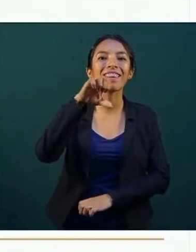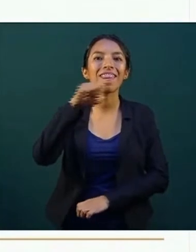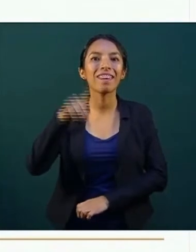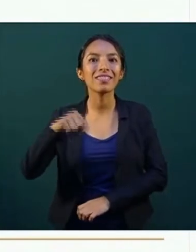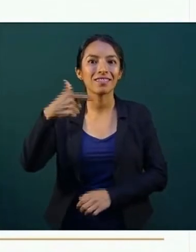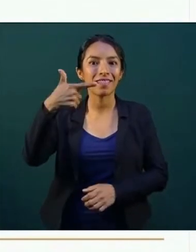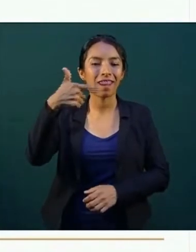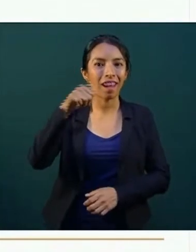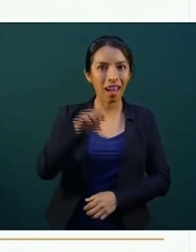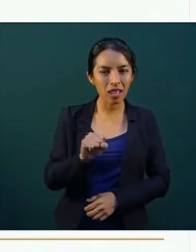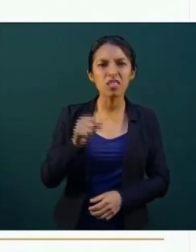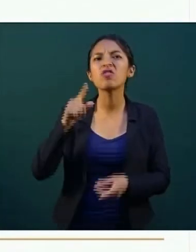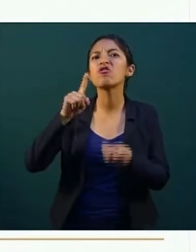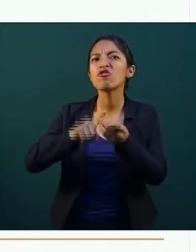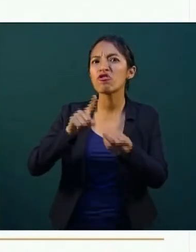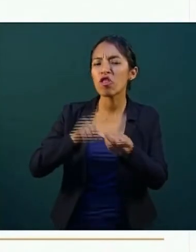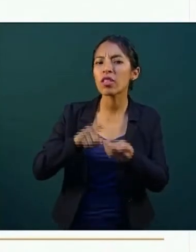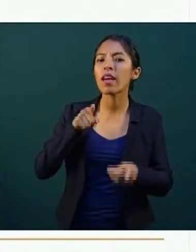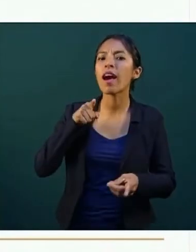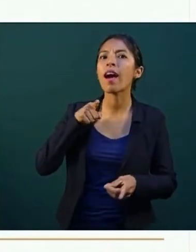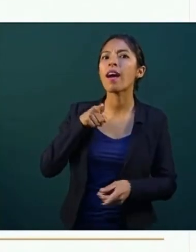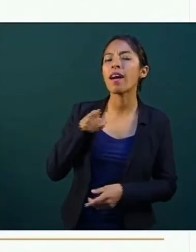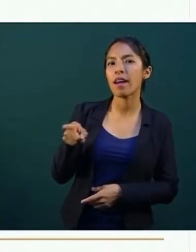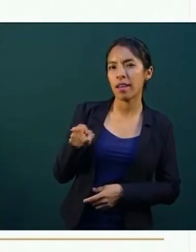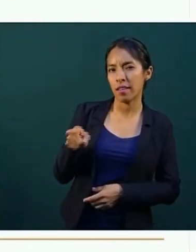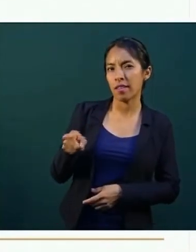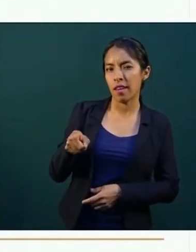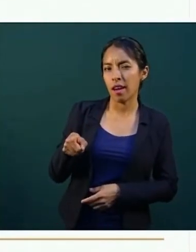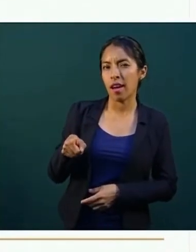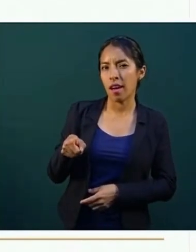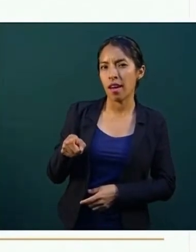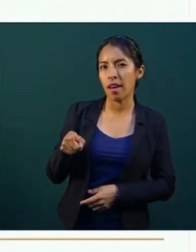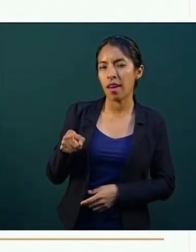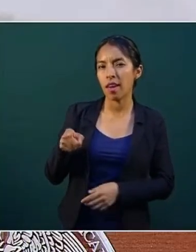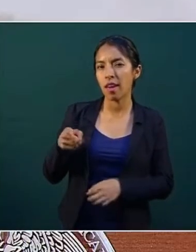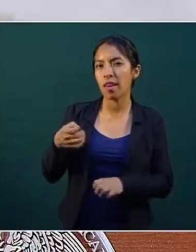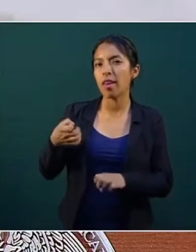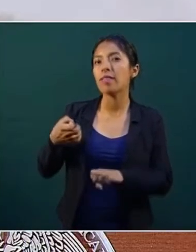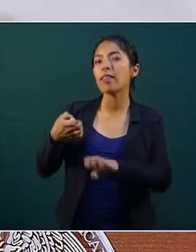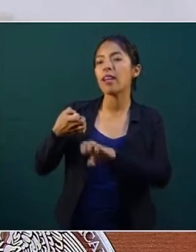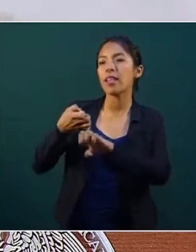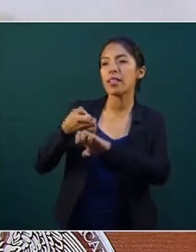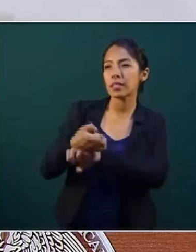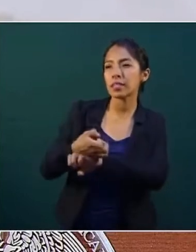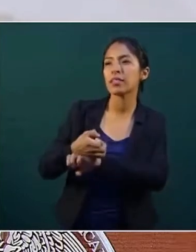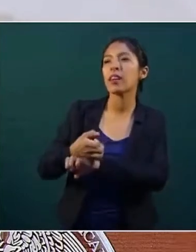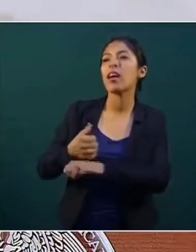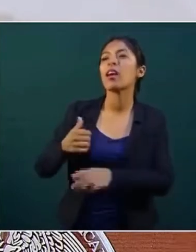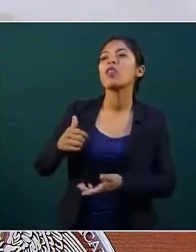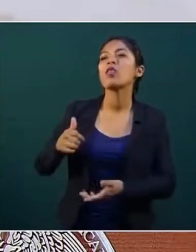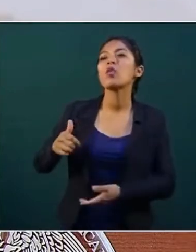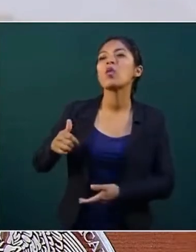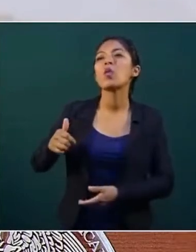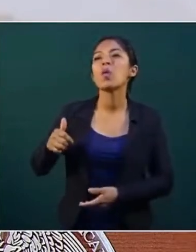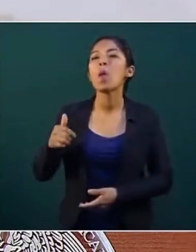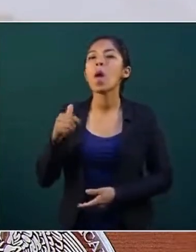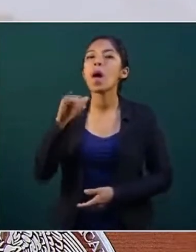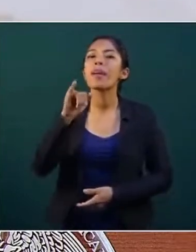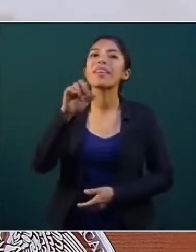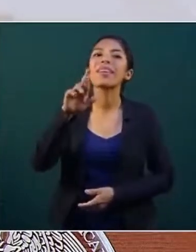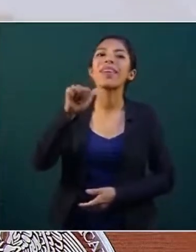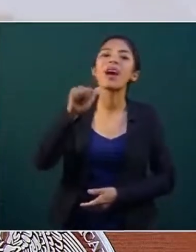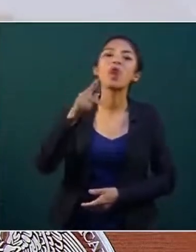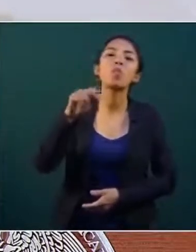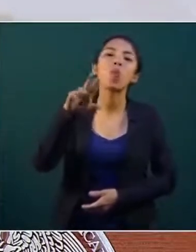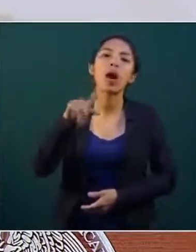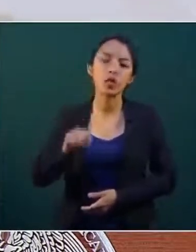ubicada en Antiguo Camino Real de Celaya, en Villagrán, en el tramo Celaya-Iracuato, en Villagrán-Guanajuato.